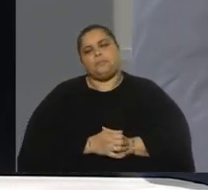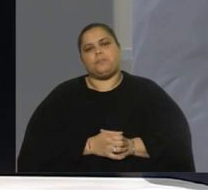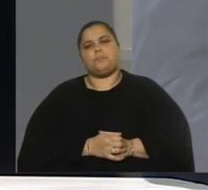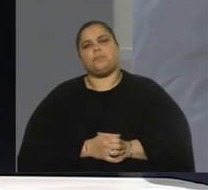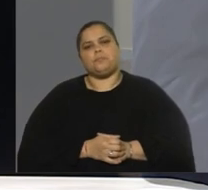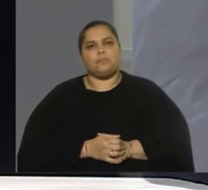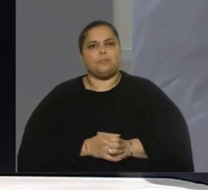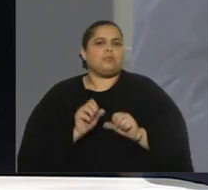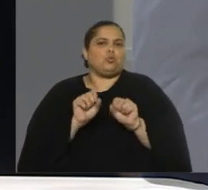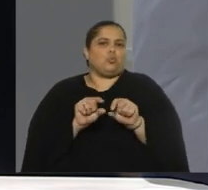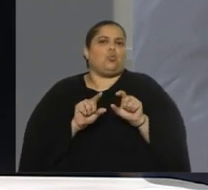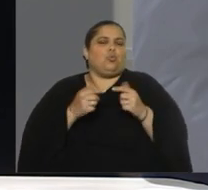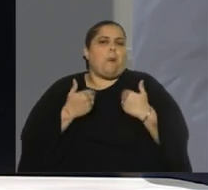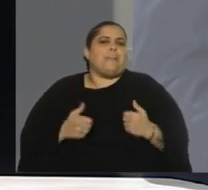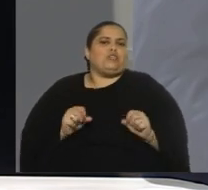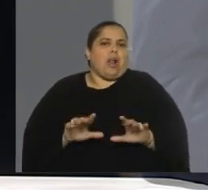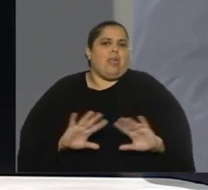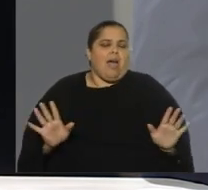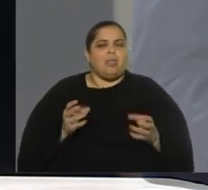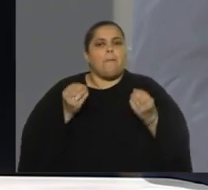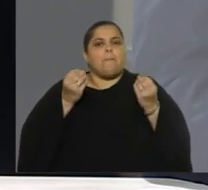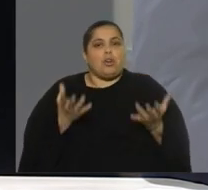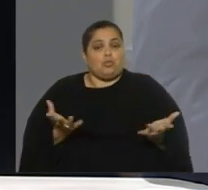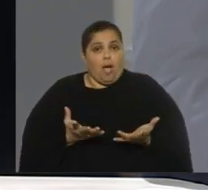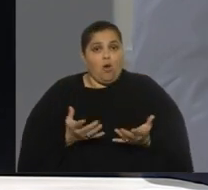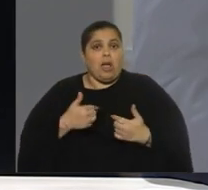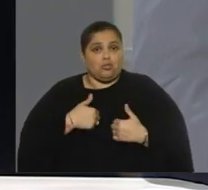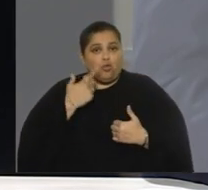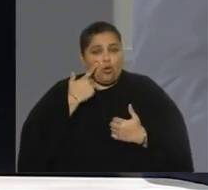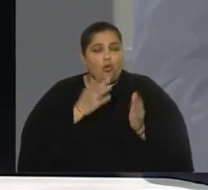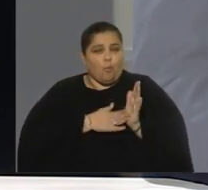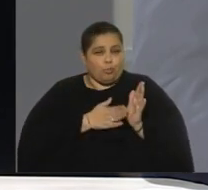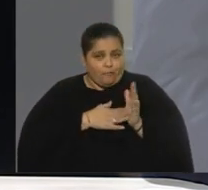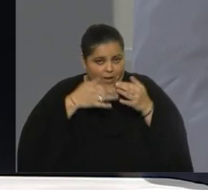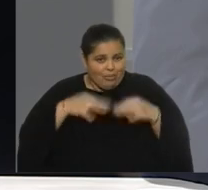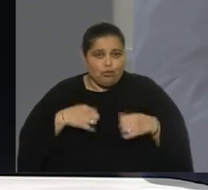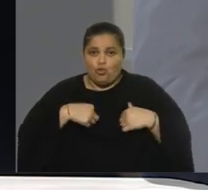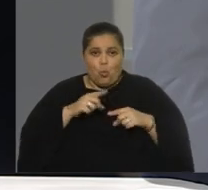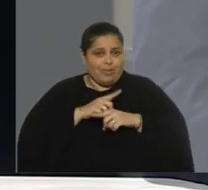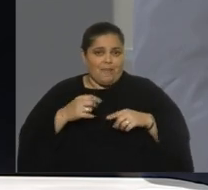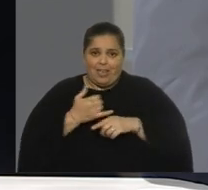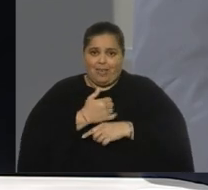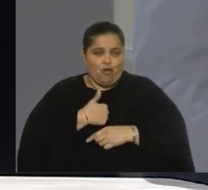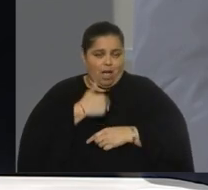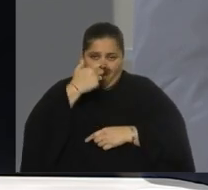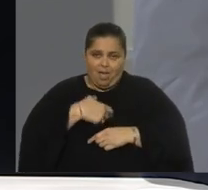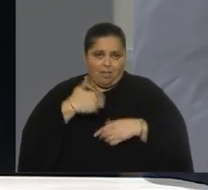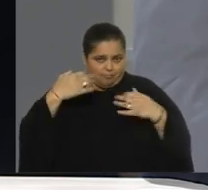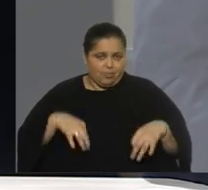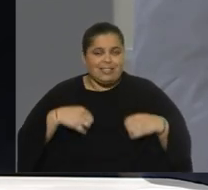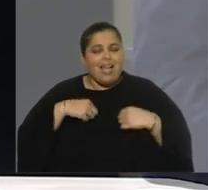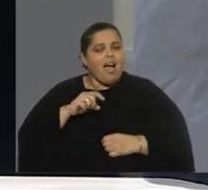es así, es su personalidad, por eso yo ahora estoy comprobando que no estaba tan equivocada, esa, esa